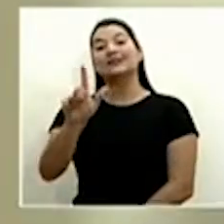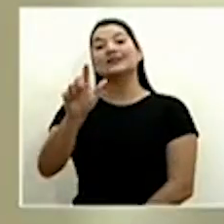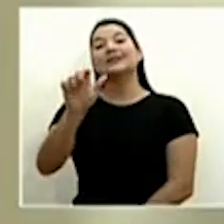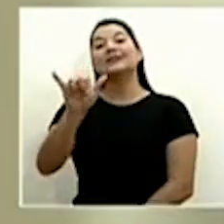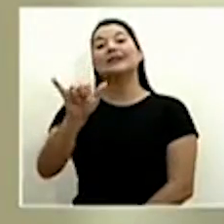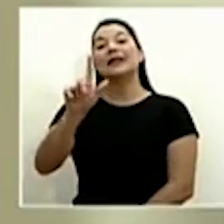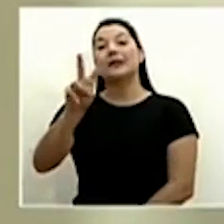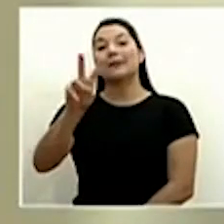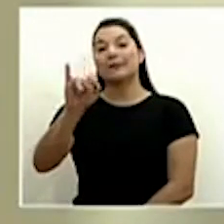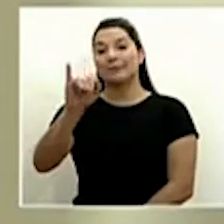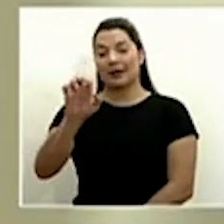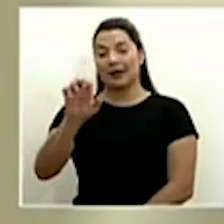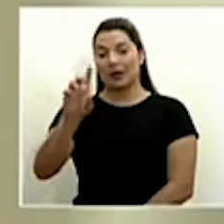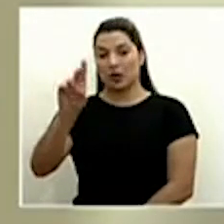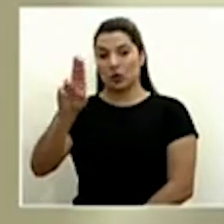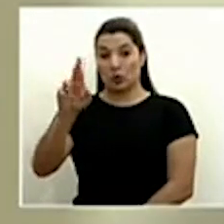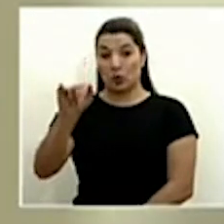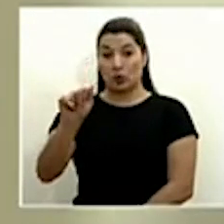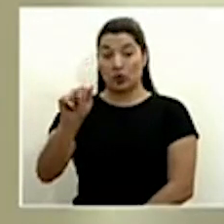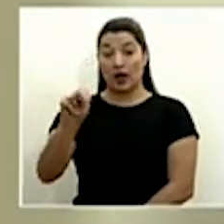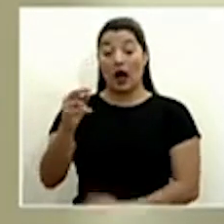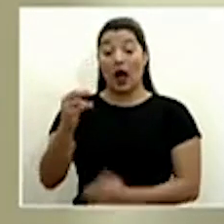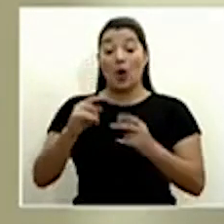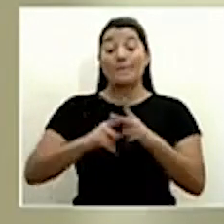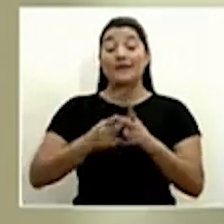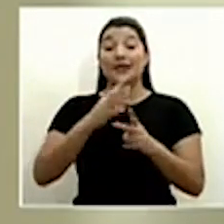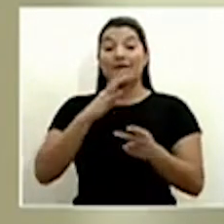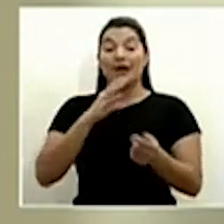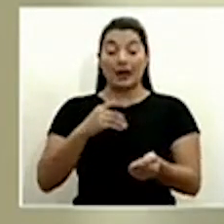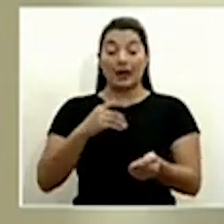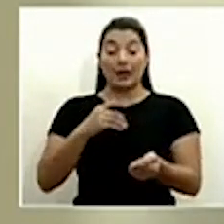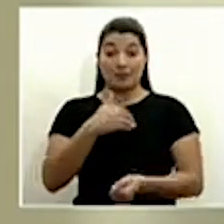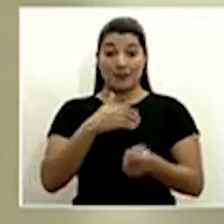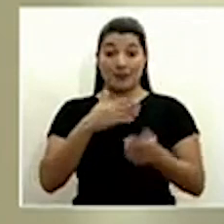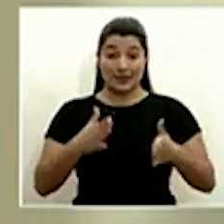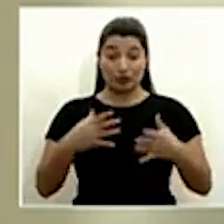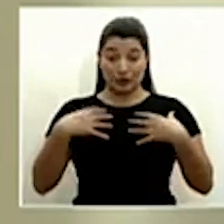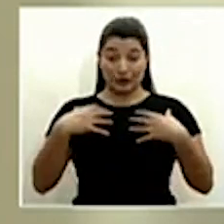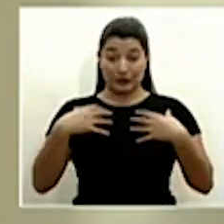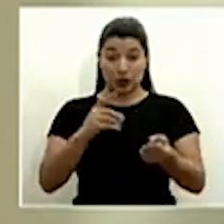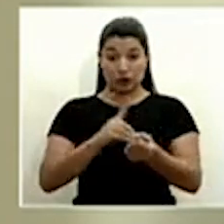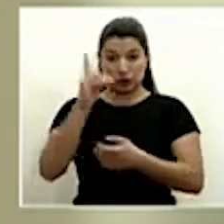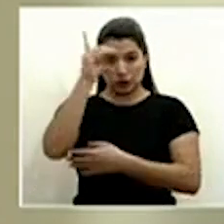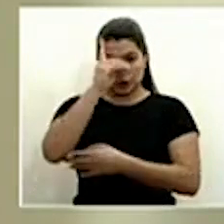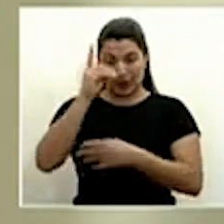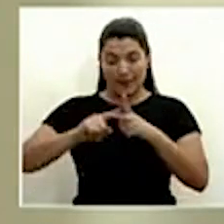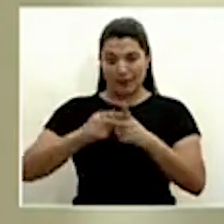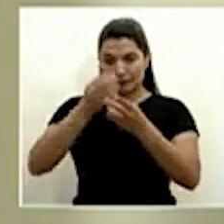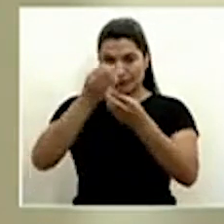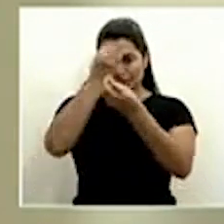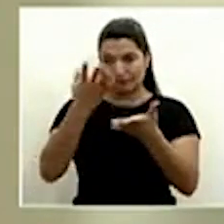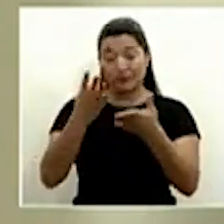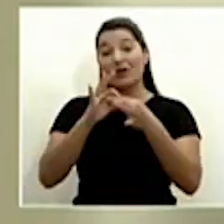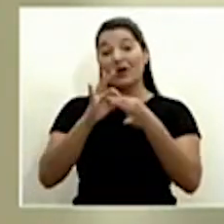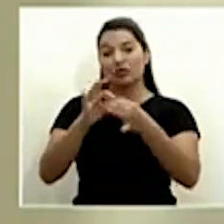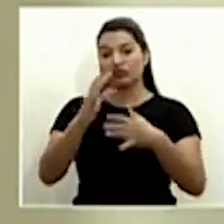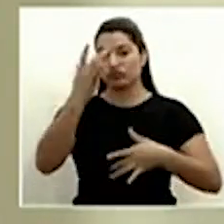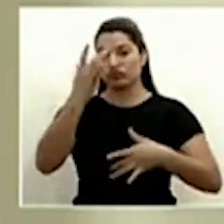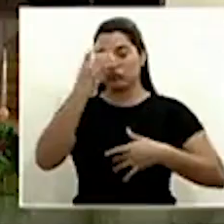el uso de la palabra al ministro de Salud, el doctor Daniel Salas, quien dará el reporte epidemiológico del COVID-19.